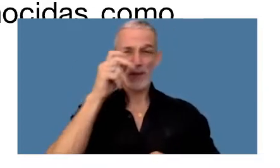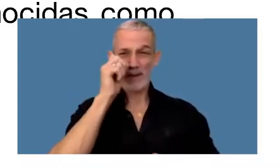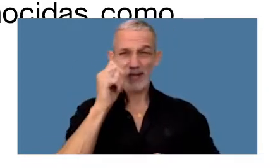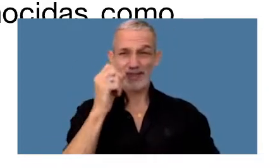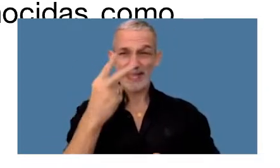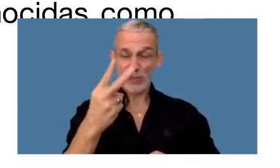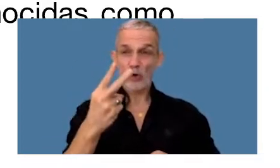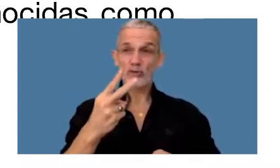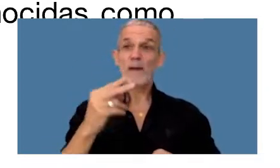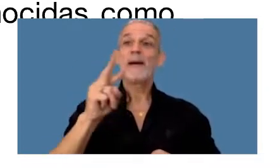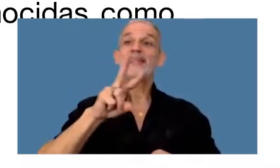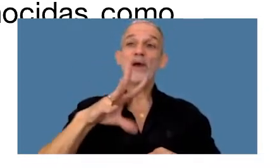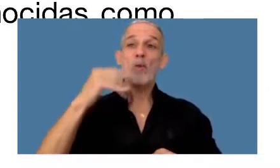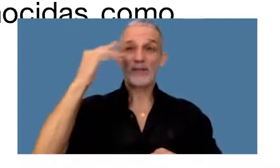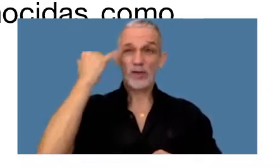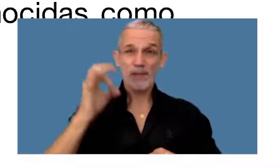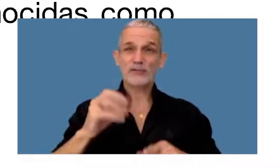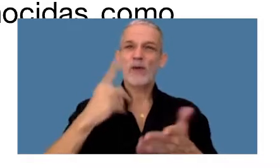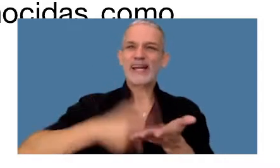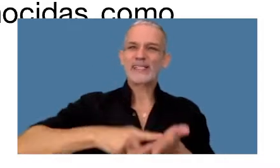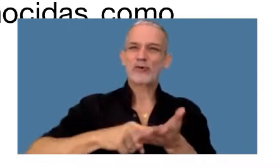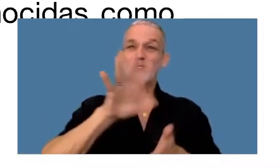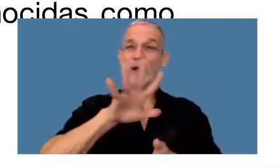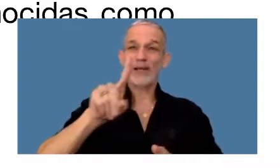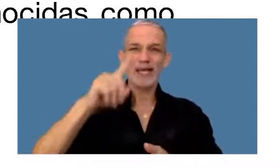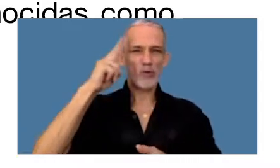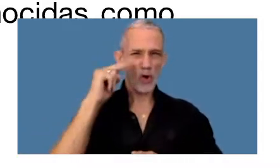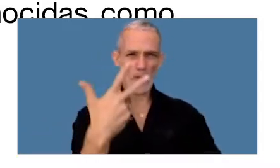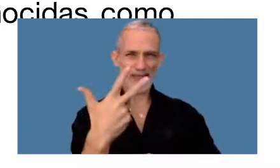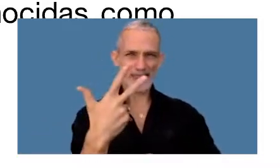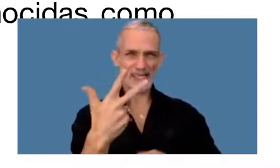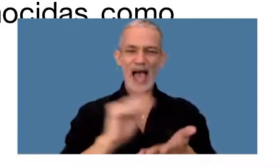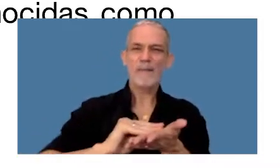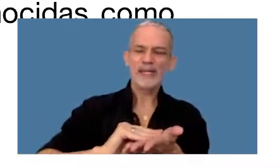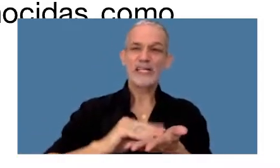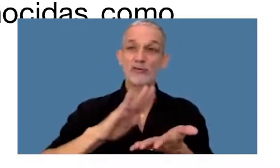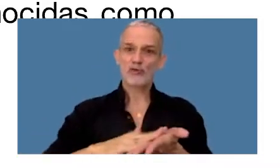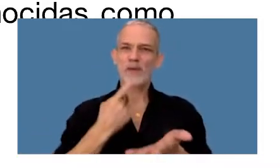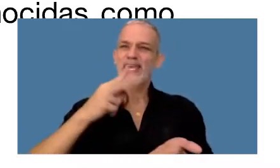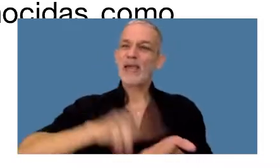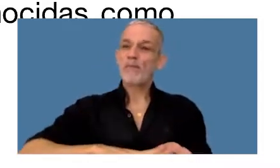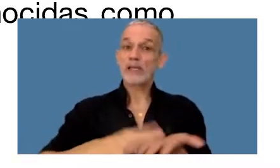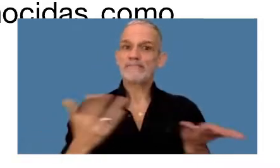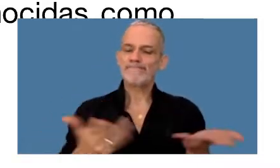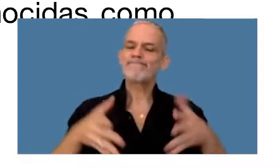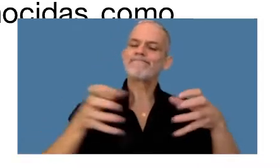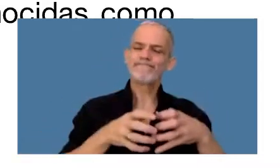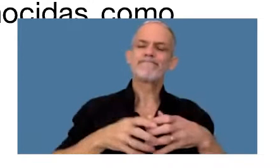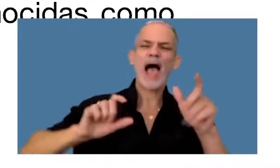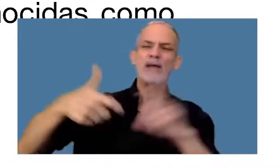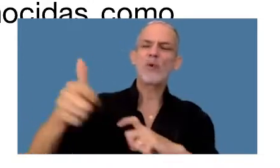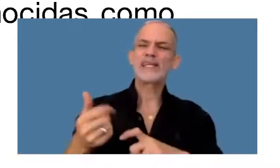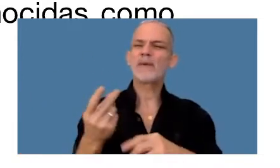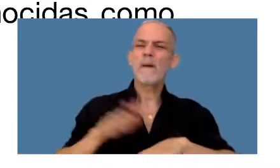de mayo por la resolución 5193 Razones de administración tributaria aconsejaron actualizar los